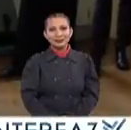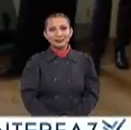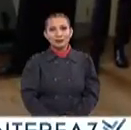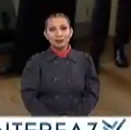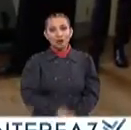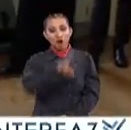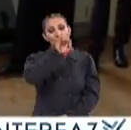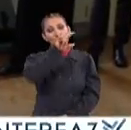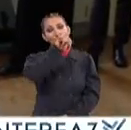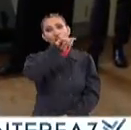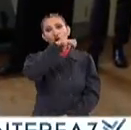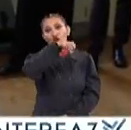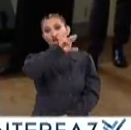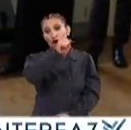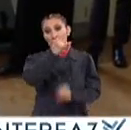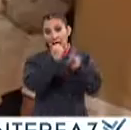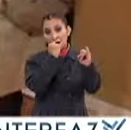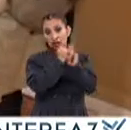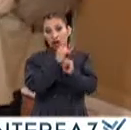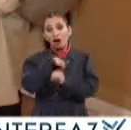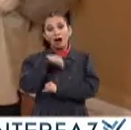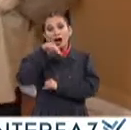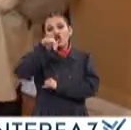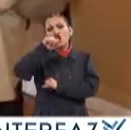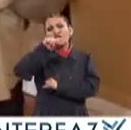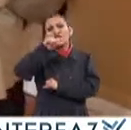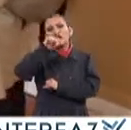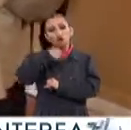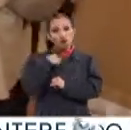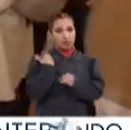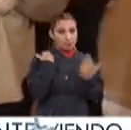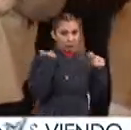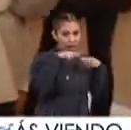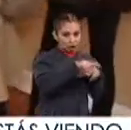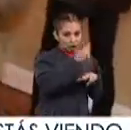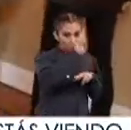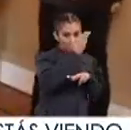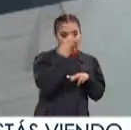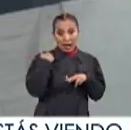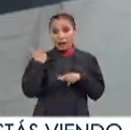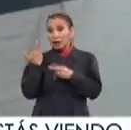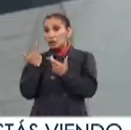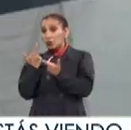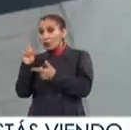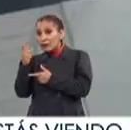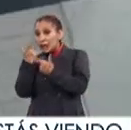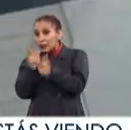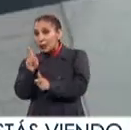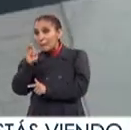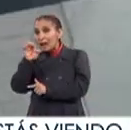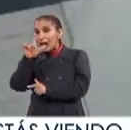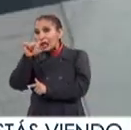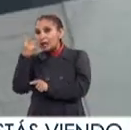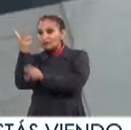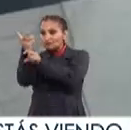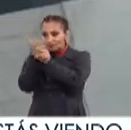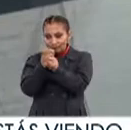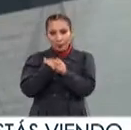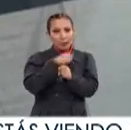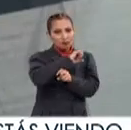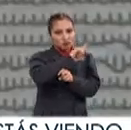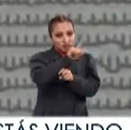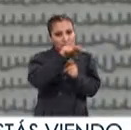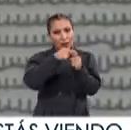El Coloquio Internacional de Notación Organizado entre académicos de la UNAM Y de la Universidad Libre de Berlín Convoca investigadores,